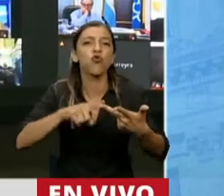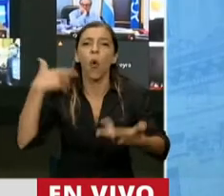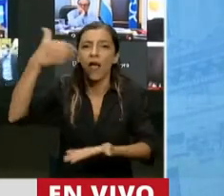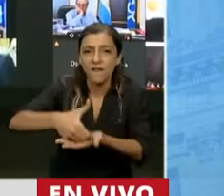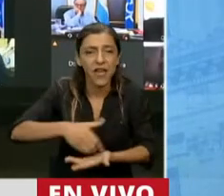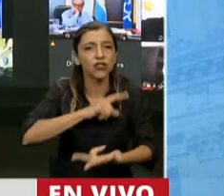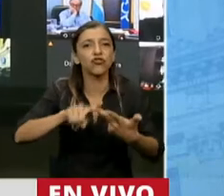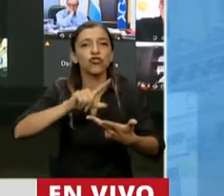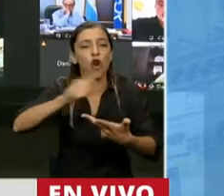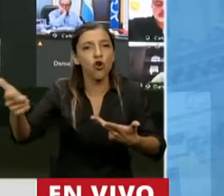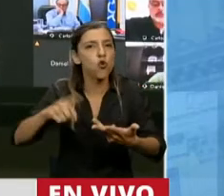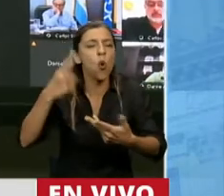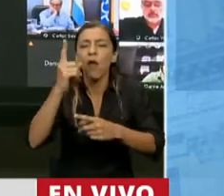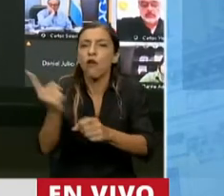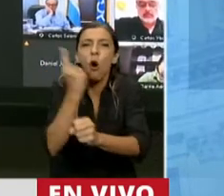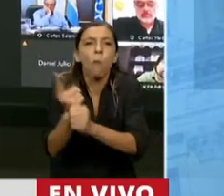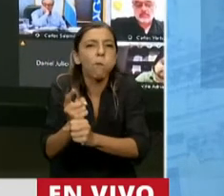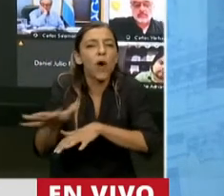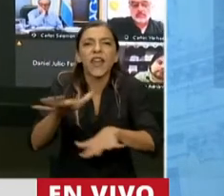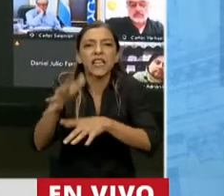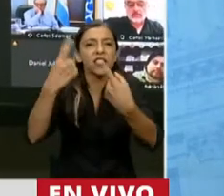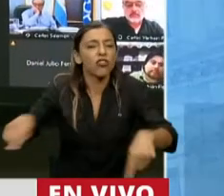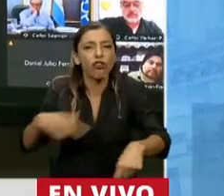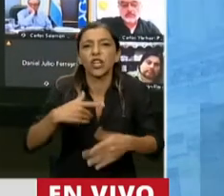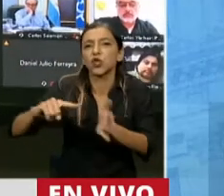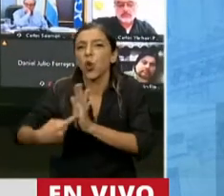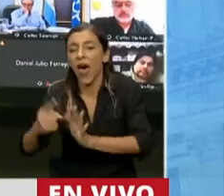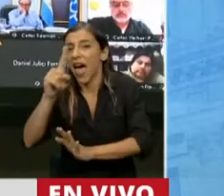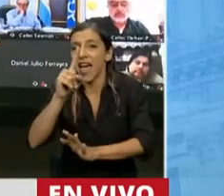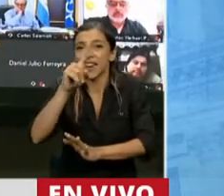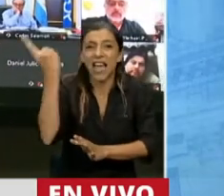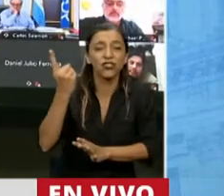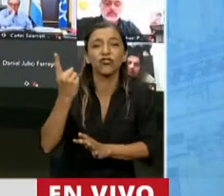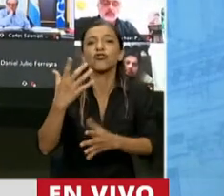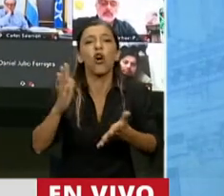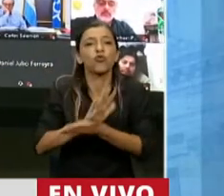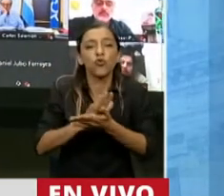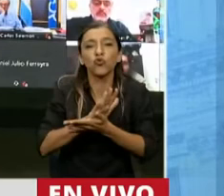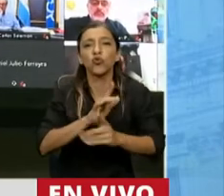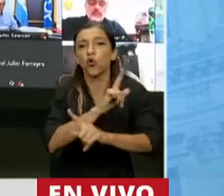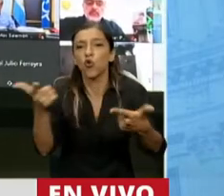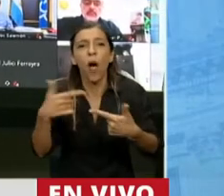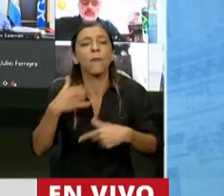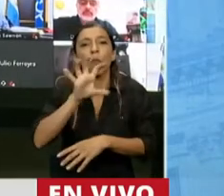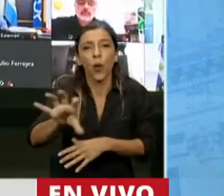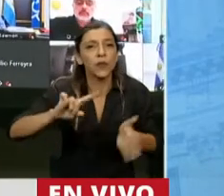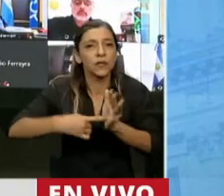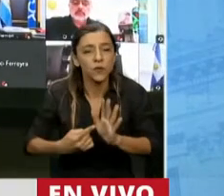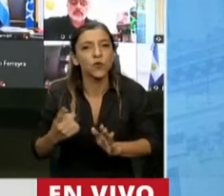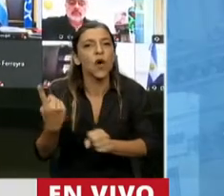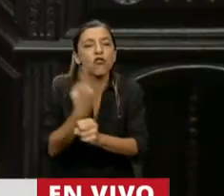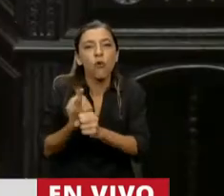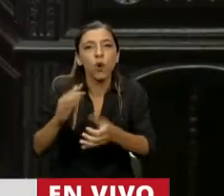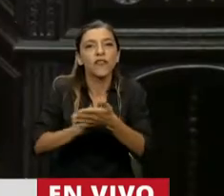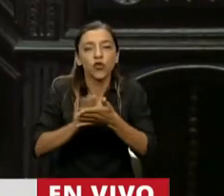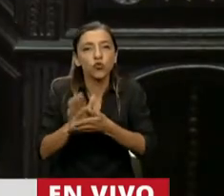región, que no pueden hacer ni la ciudad ni la Nación, porque están desfinanciadas, no hay progreso, no hay prosperidad, hay industria en la República Argentina.